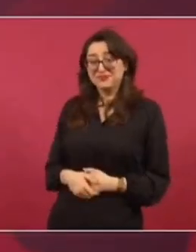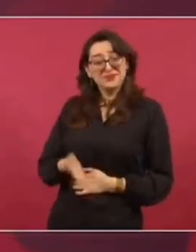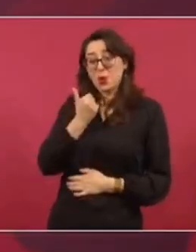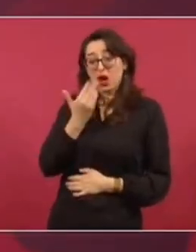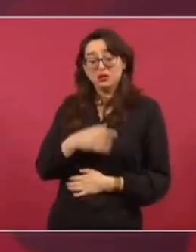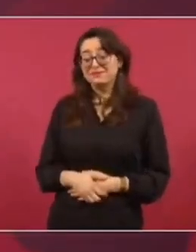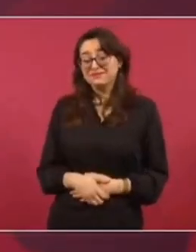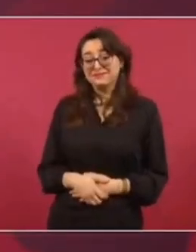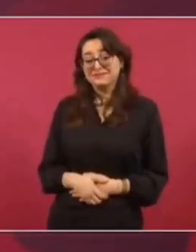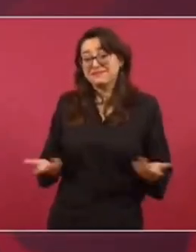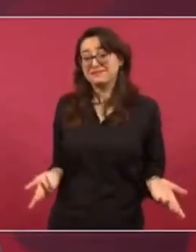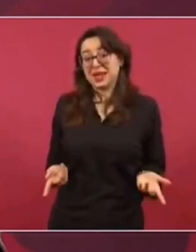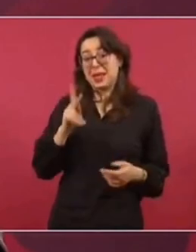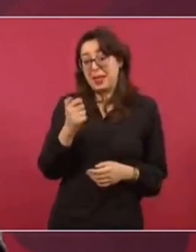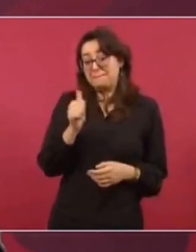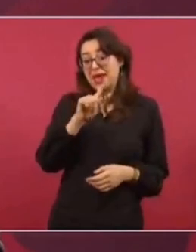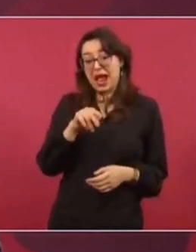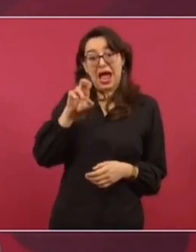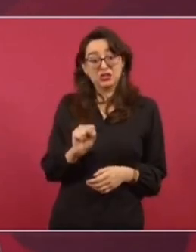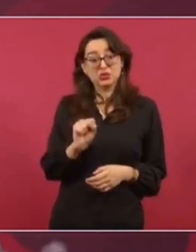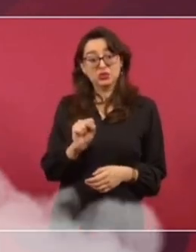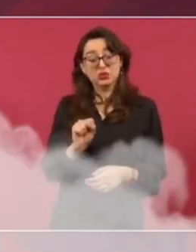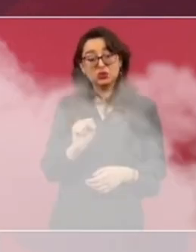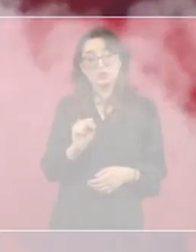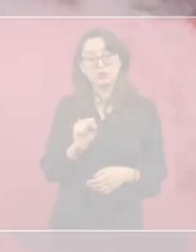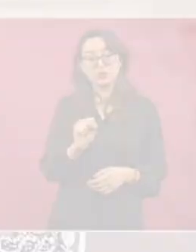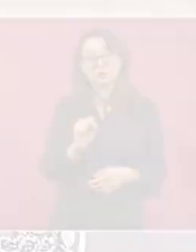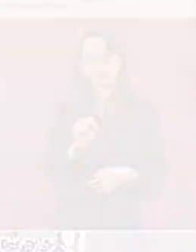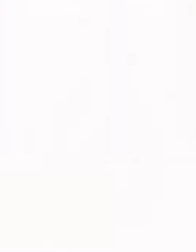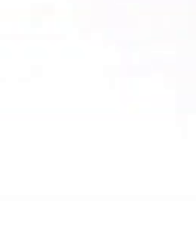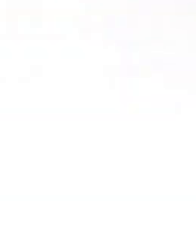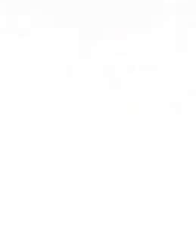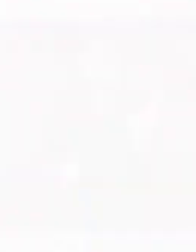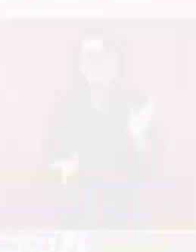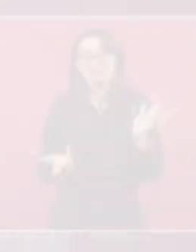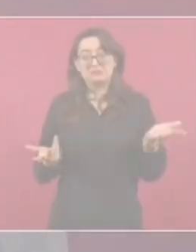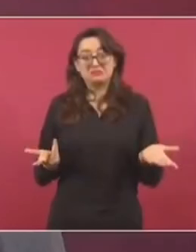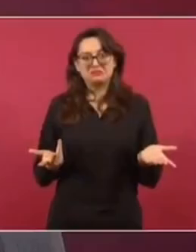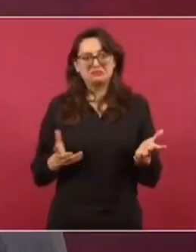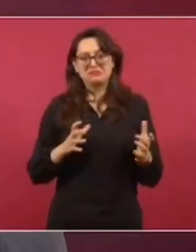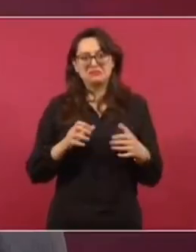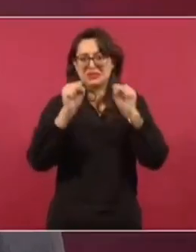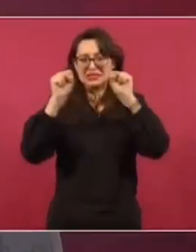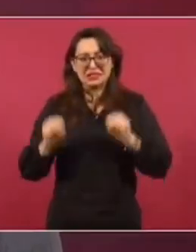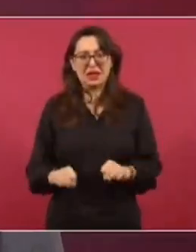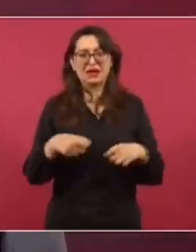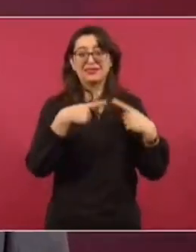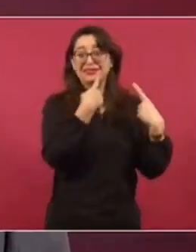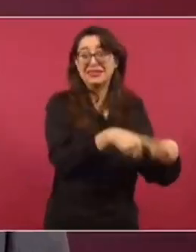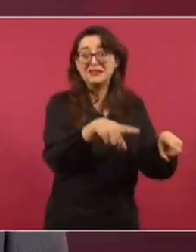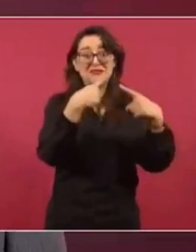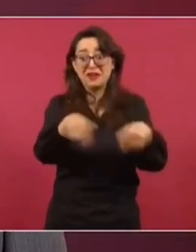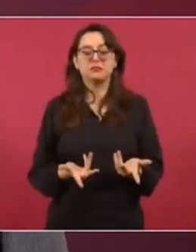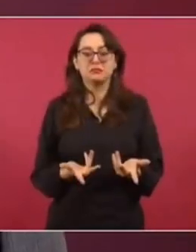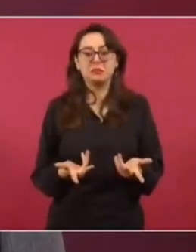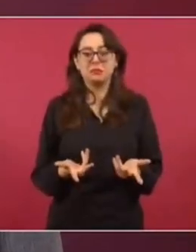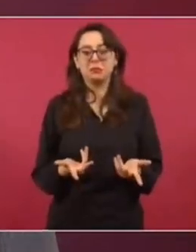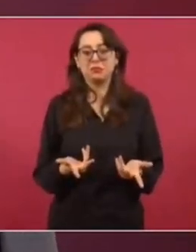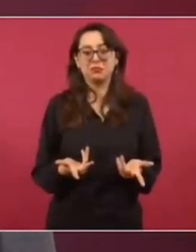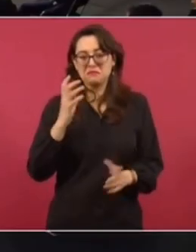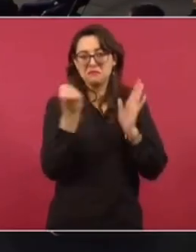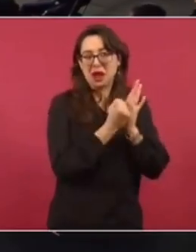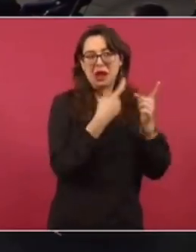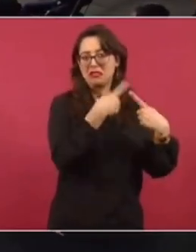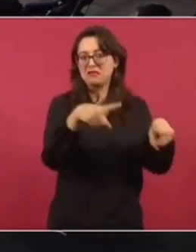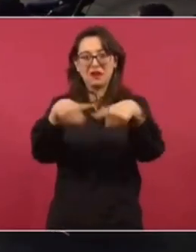lo de Pegasus es una marca y hay sistemas equivalentes a Pegasus en